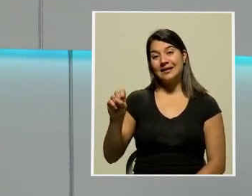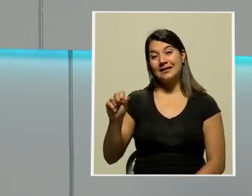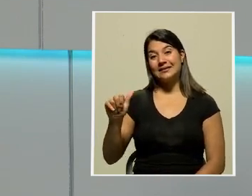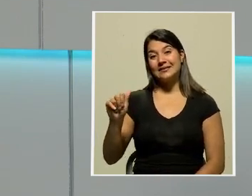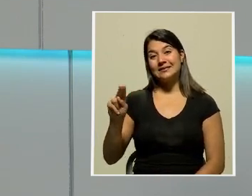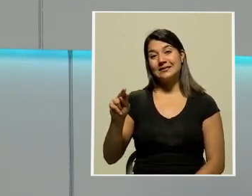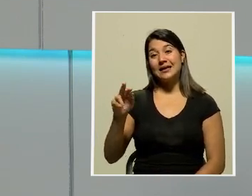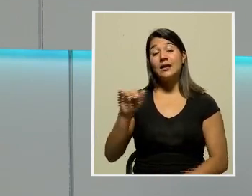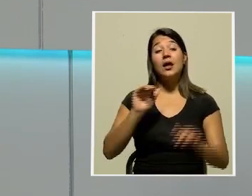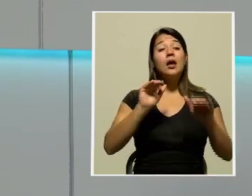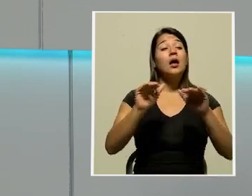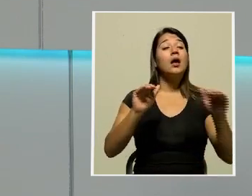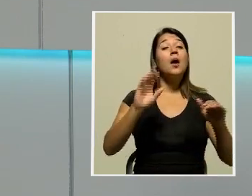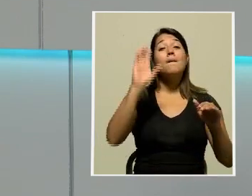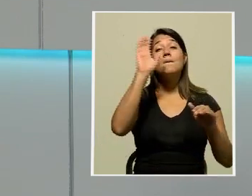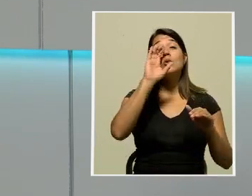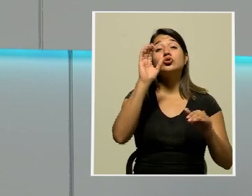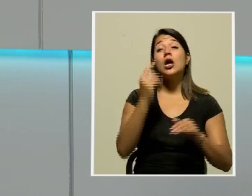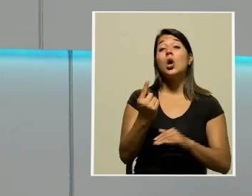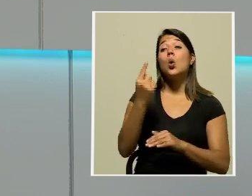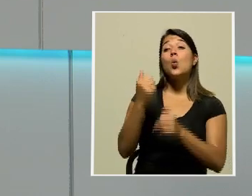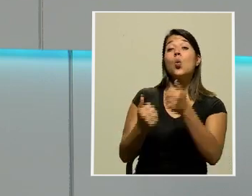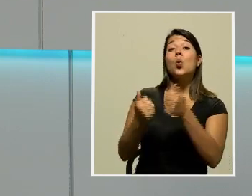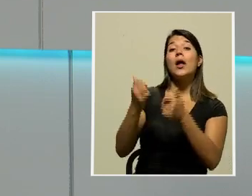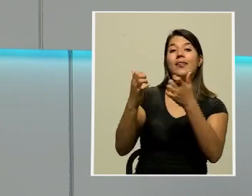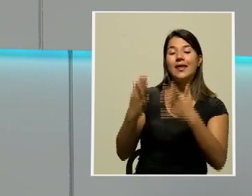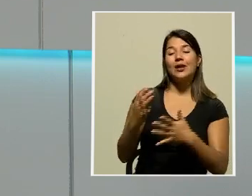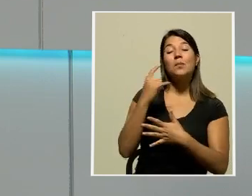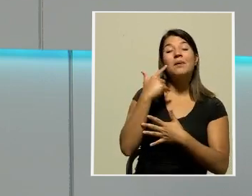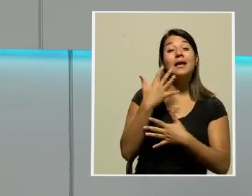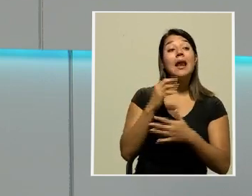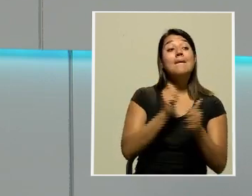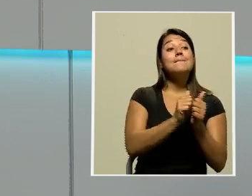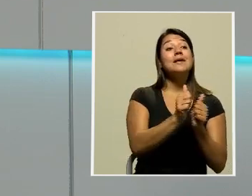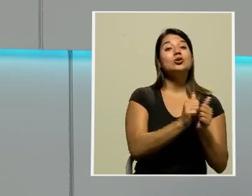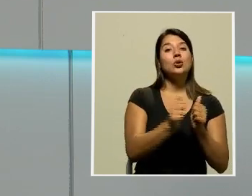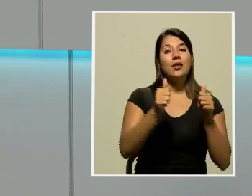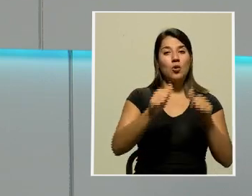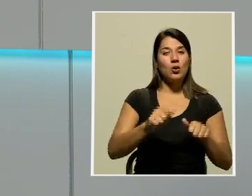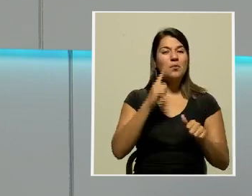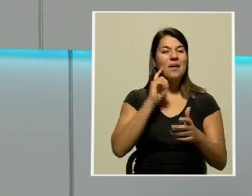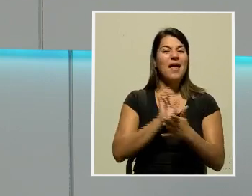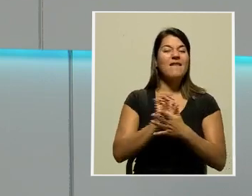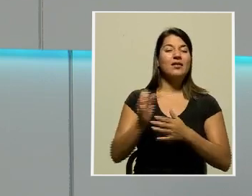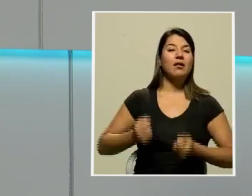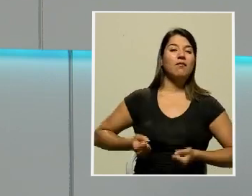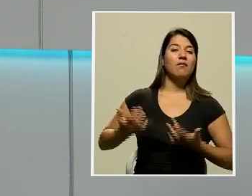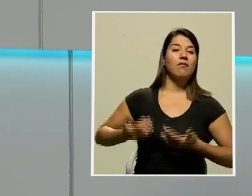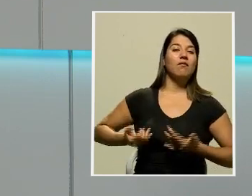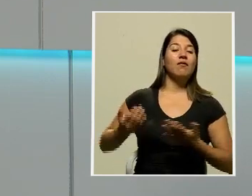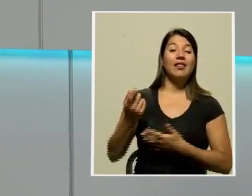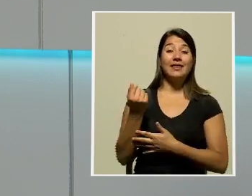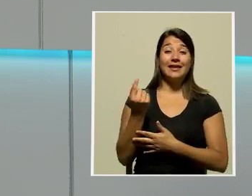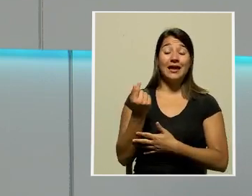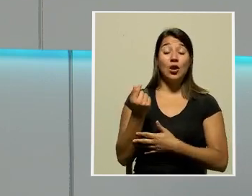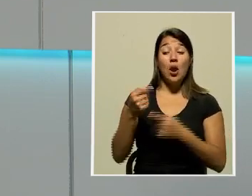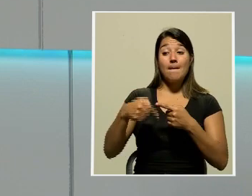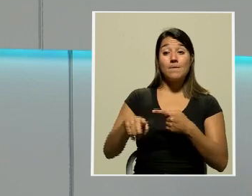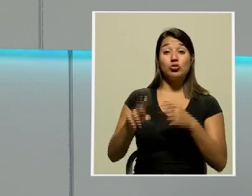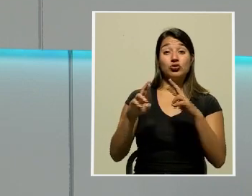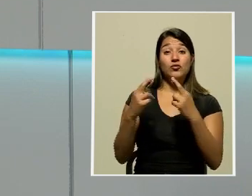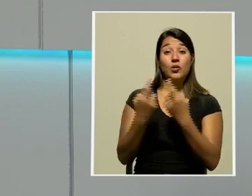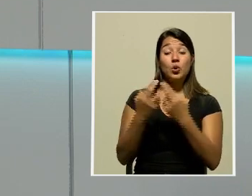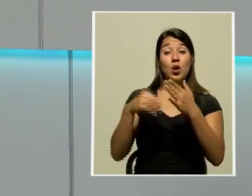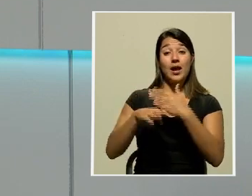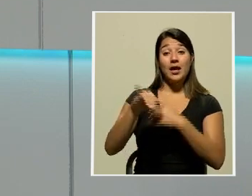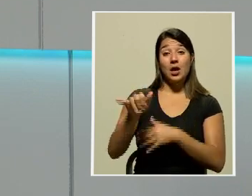candidato de consenso entre la mayoría y así evitar el despilfarro de dinero en una convención que se llevaría a cabo en el mes de